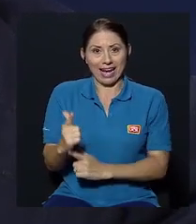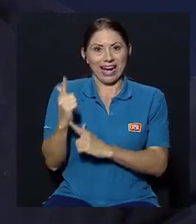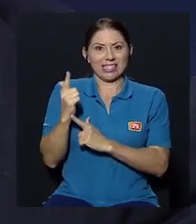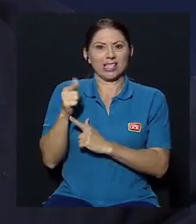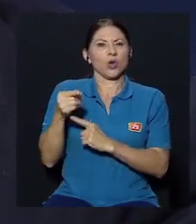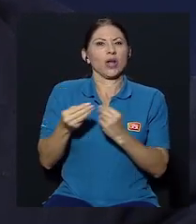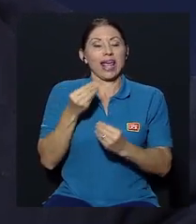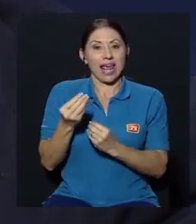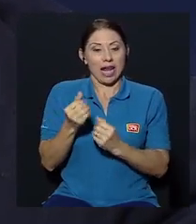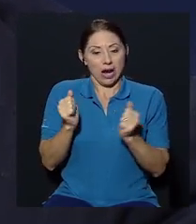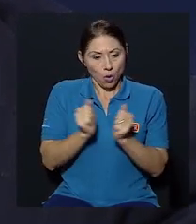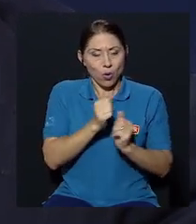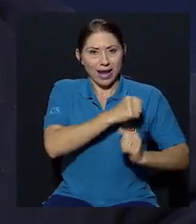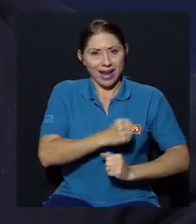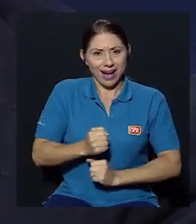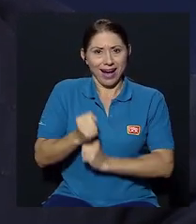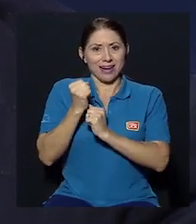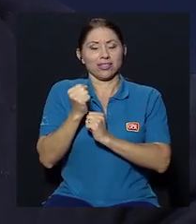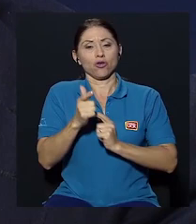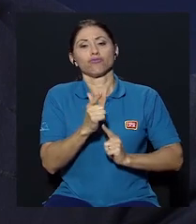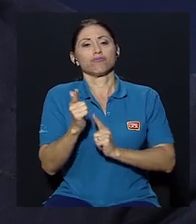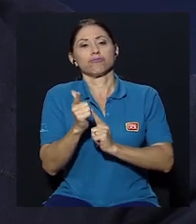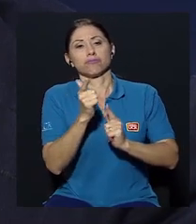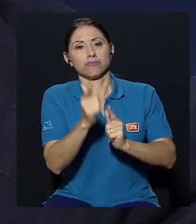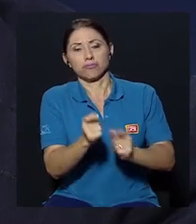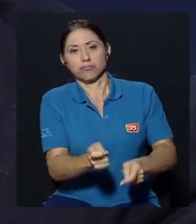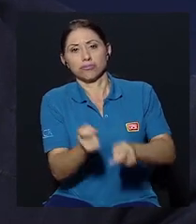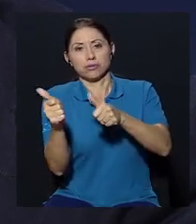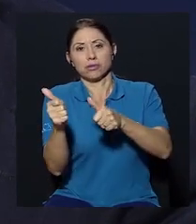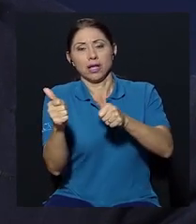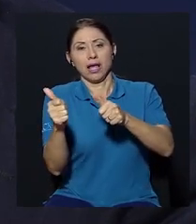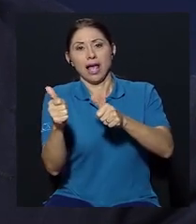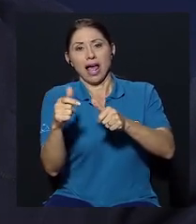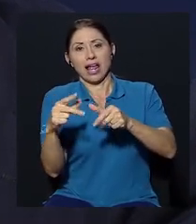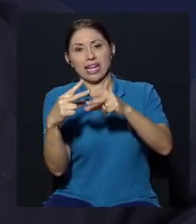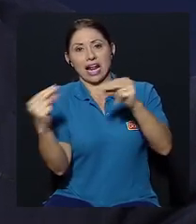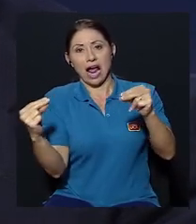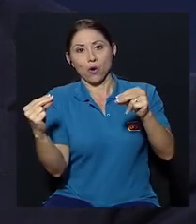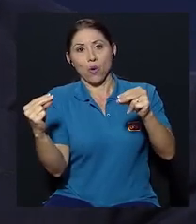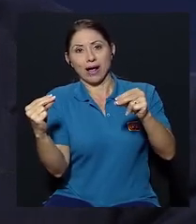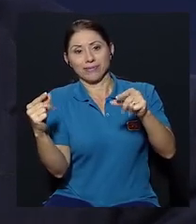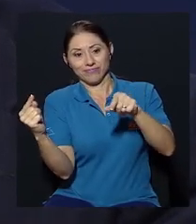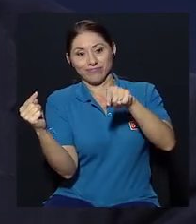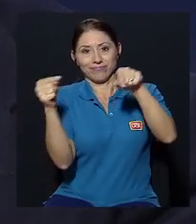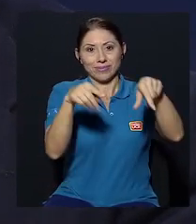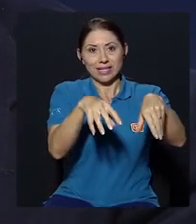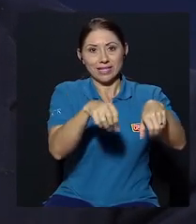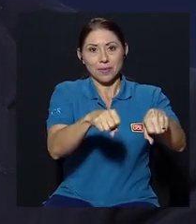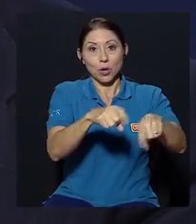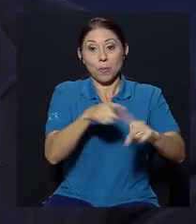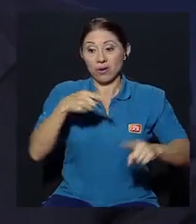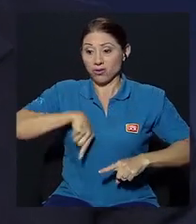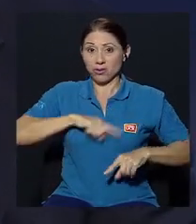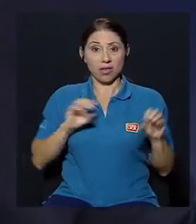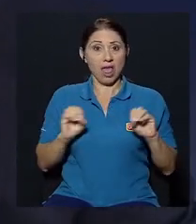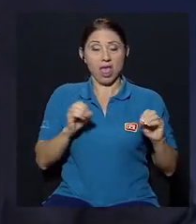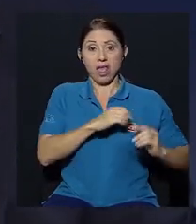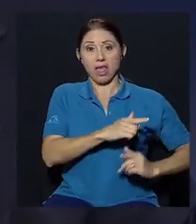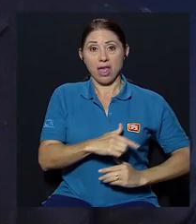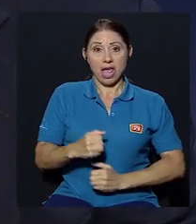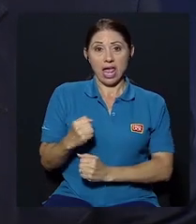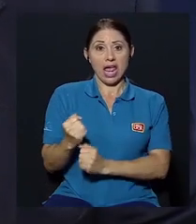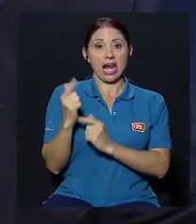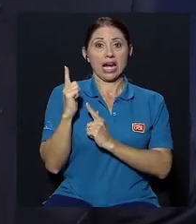Costa Rica hubiese tenido ejército la fórmula era sacar con nuestro ejército al de Nicaragua que se metió pero como no tenemos